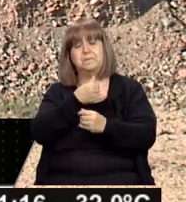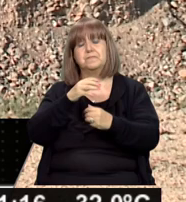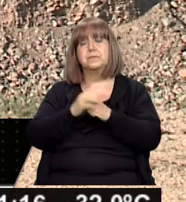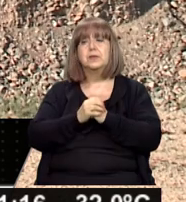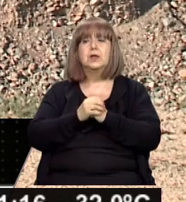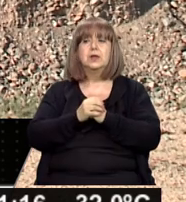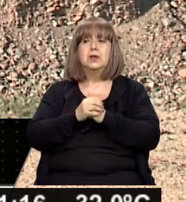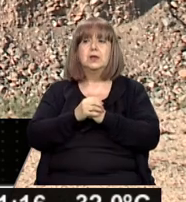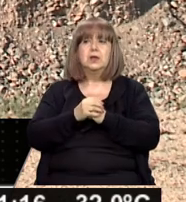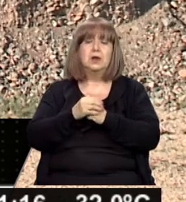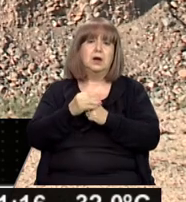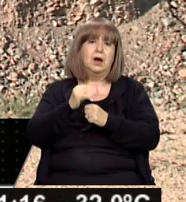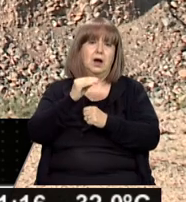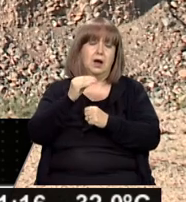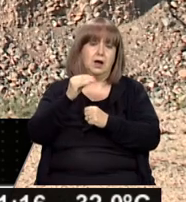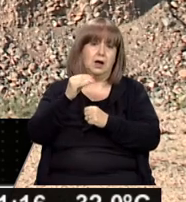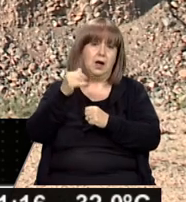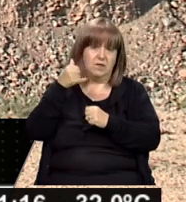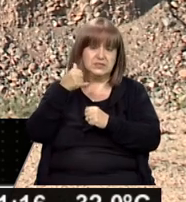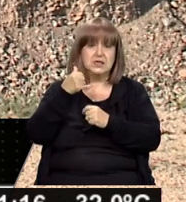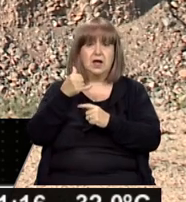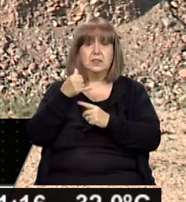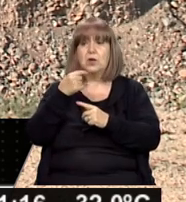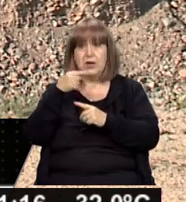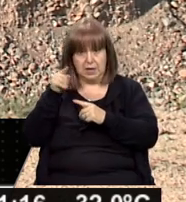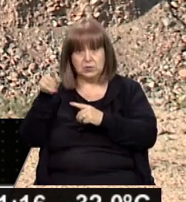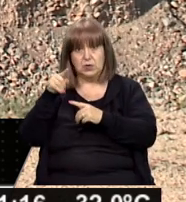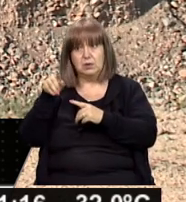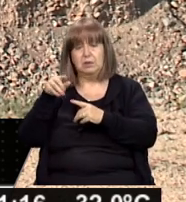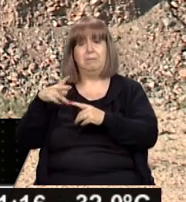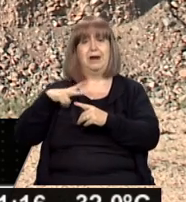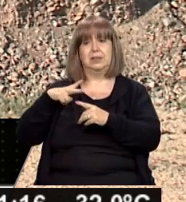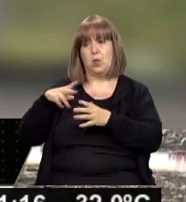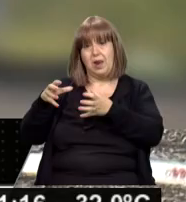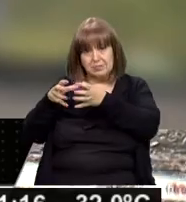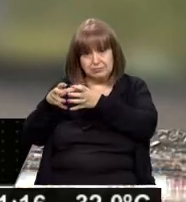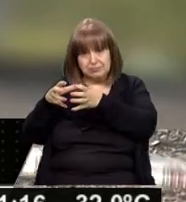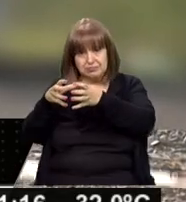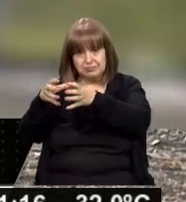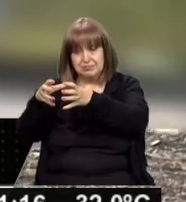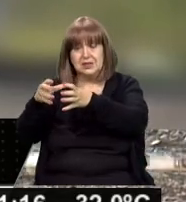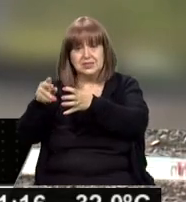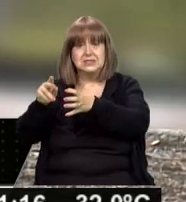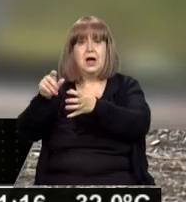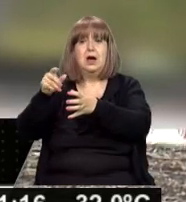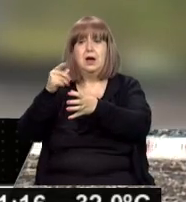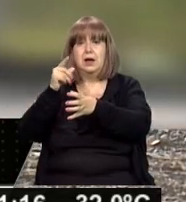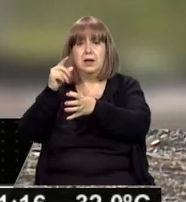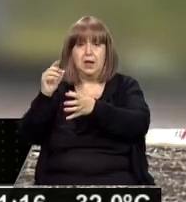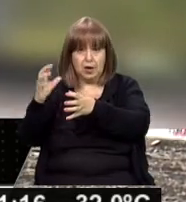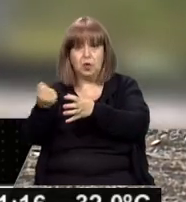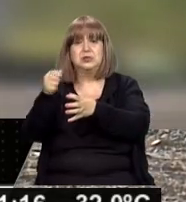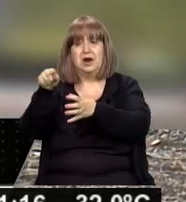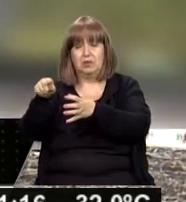Lobos. que haciendo un rastrillaje particular encontraron el cuerpo y